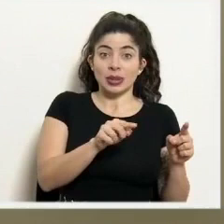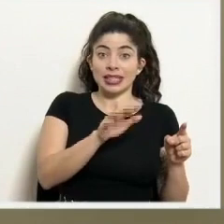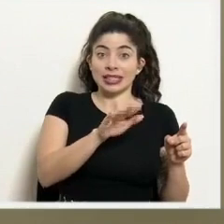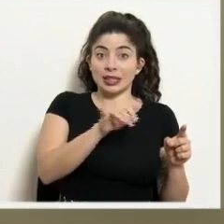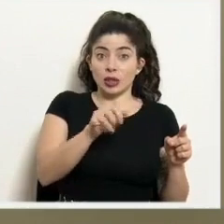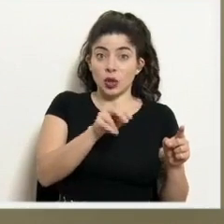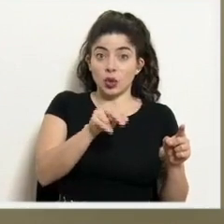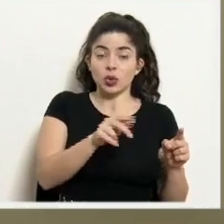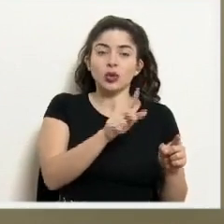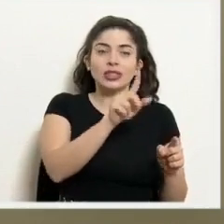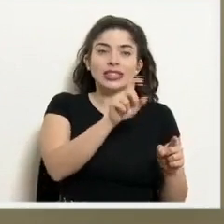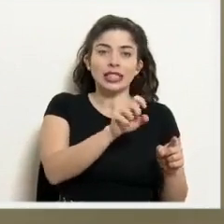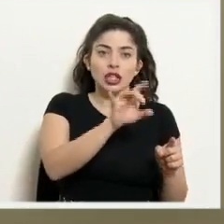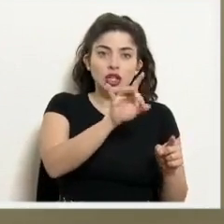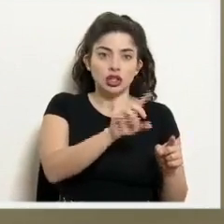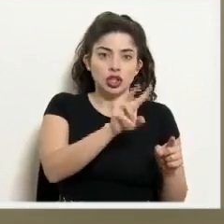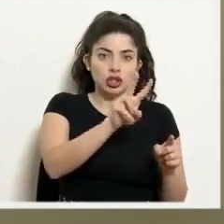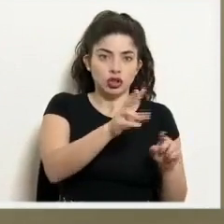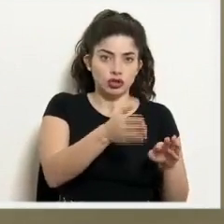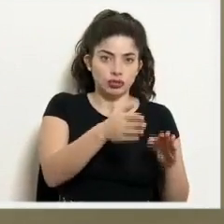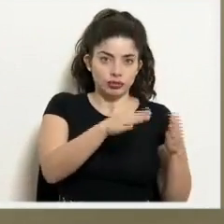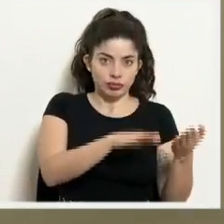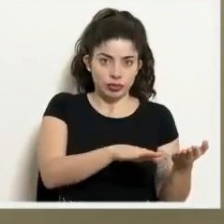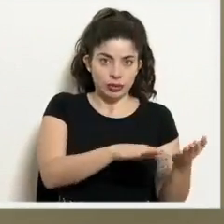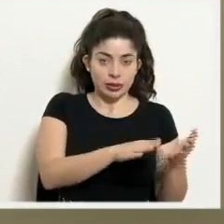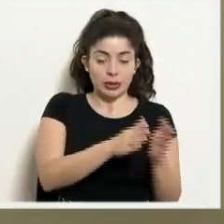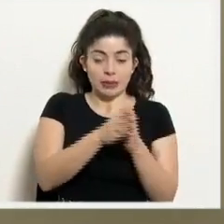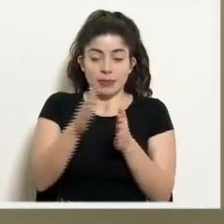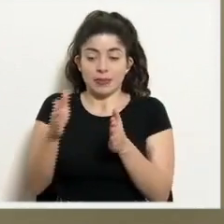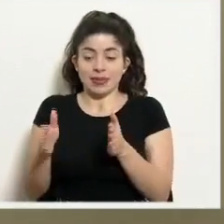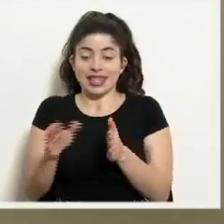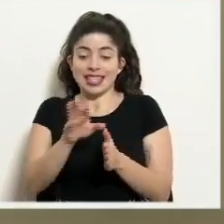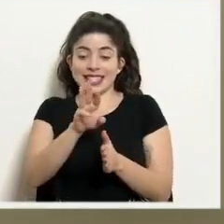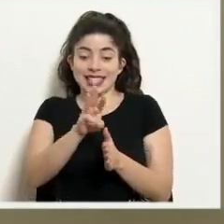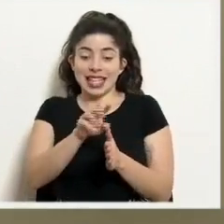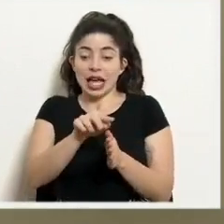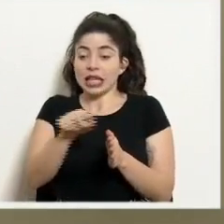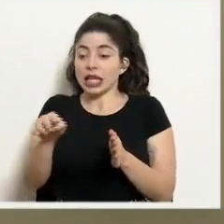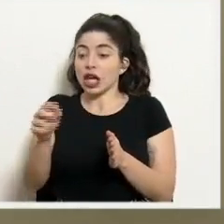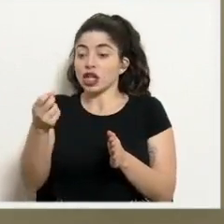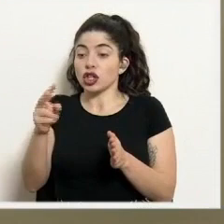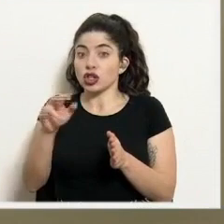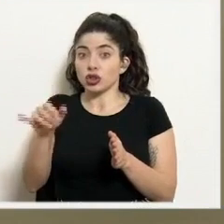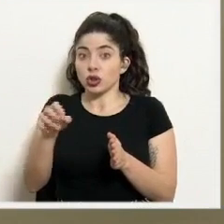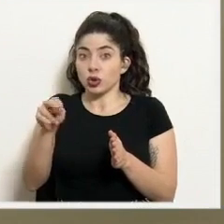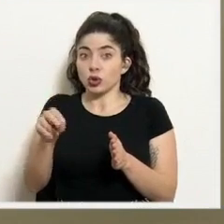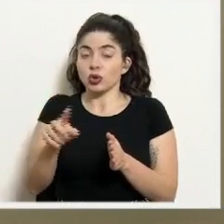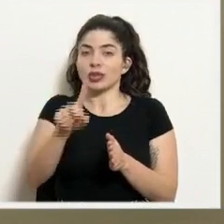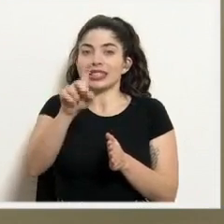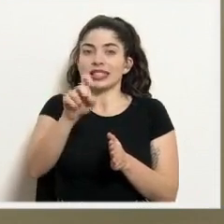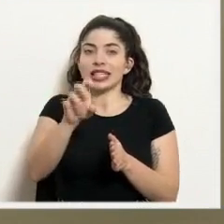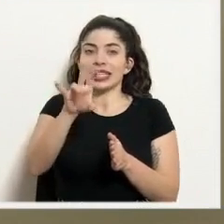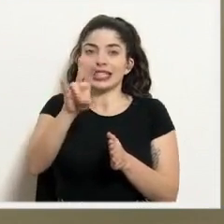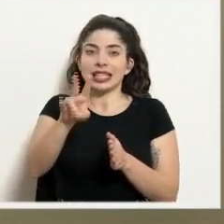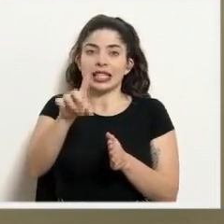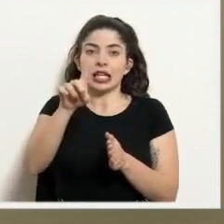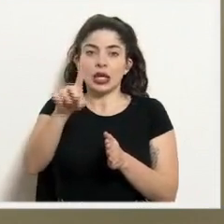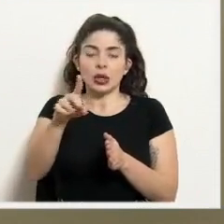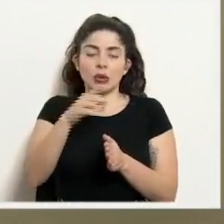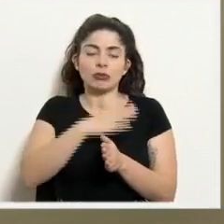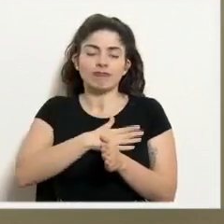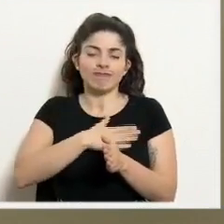contabilizó 182 decesos, mientras que del 6 al 12 de junio, sumamos 171